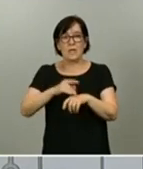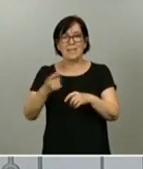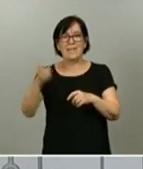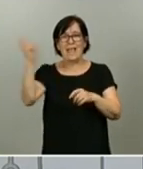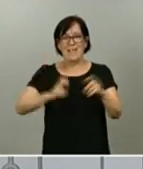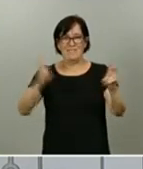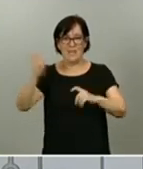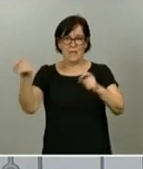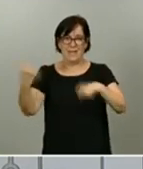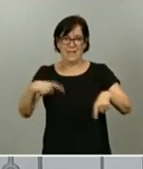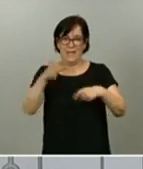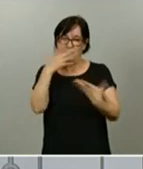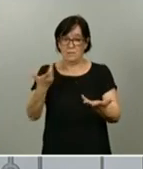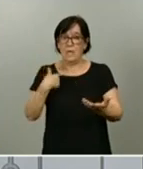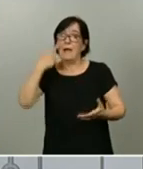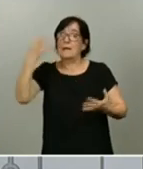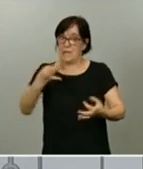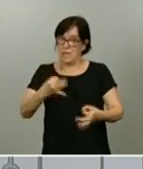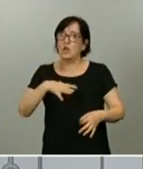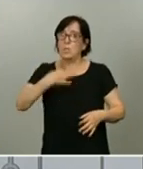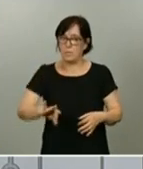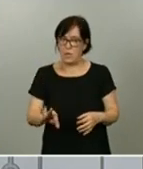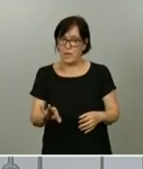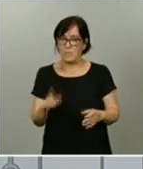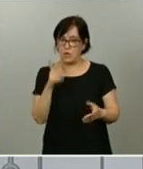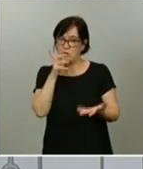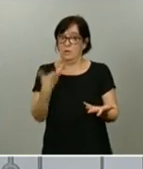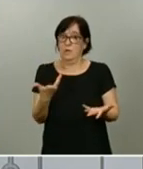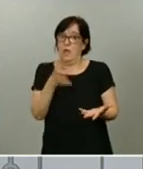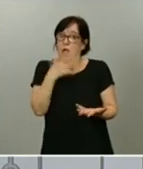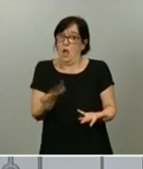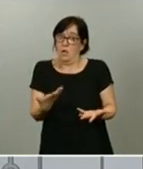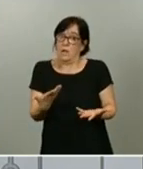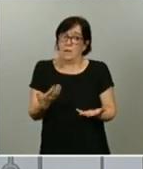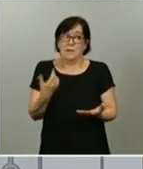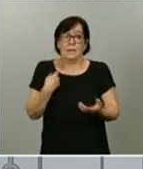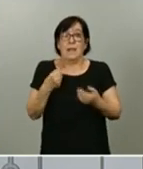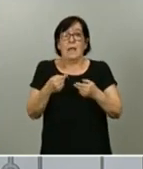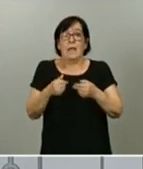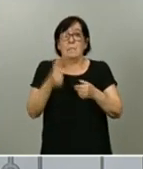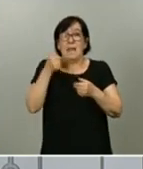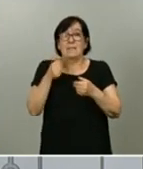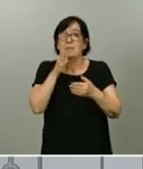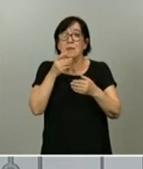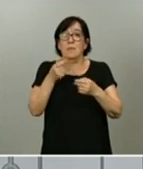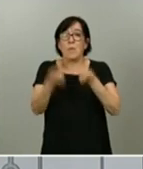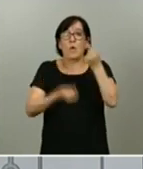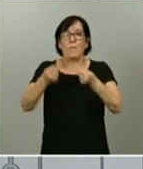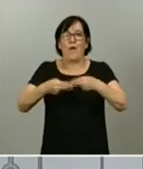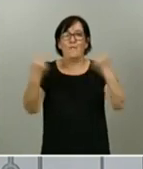otro de los riesgos a los que estamos expuestos y más a medida que se van abriendo las fronteras. En este sentido,